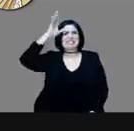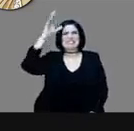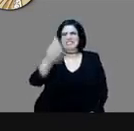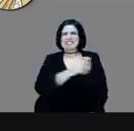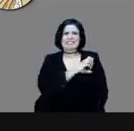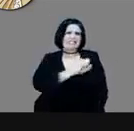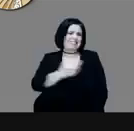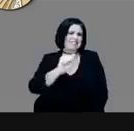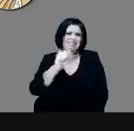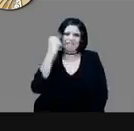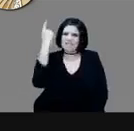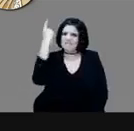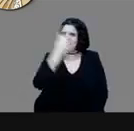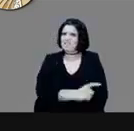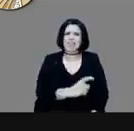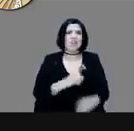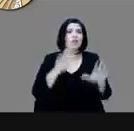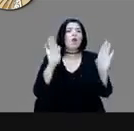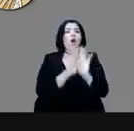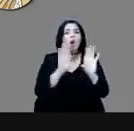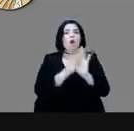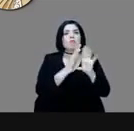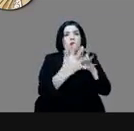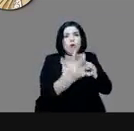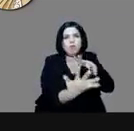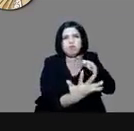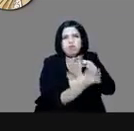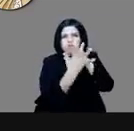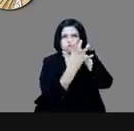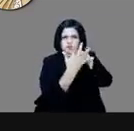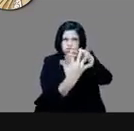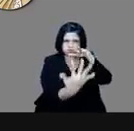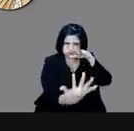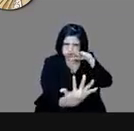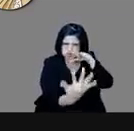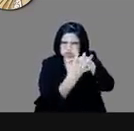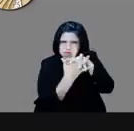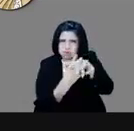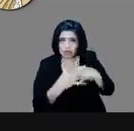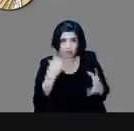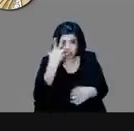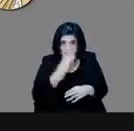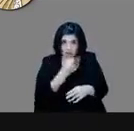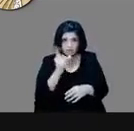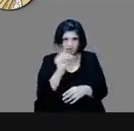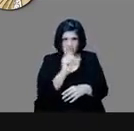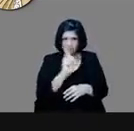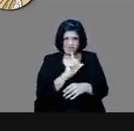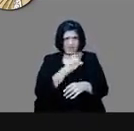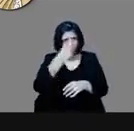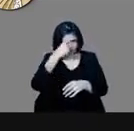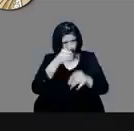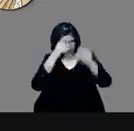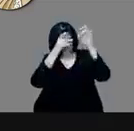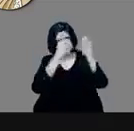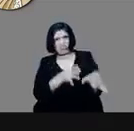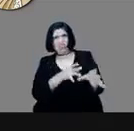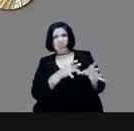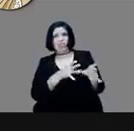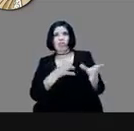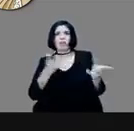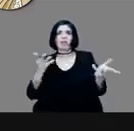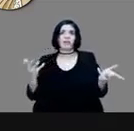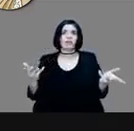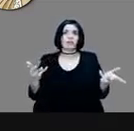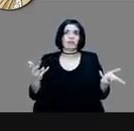las guerras, ¿no? No van a echarse flores, sino a vencer, ¿no? Y entonces vemos allí